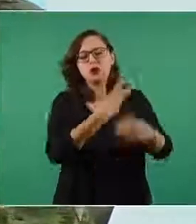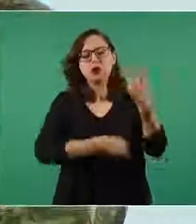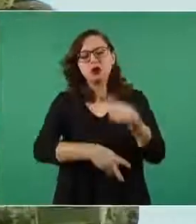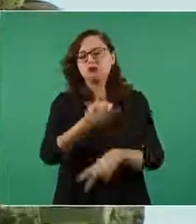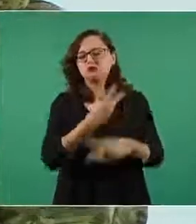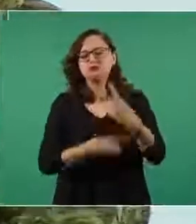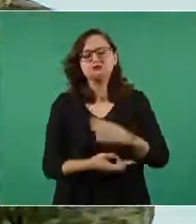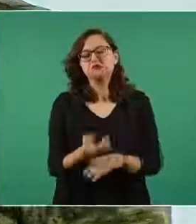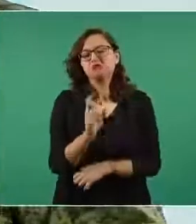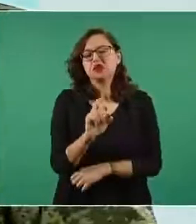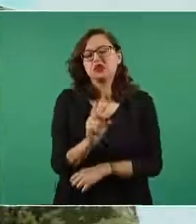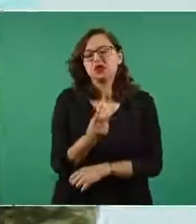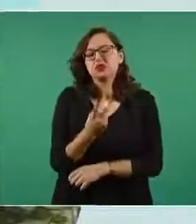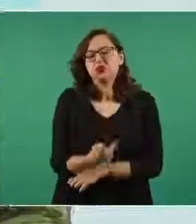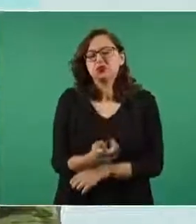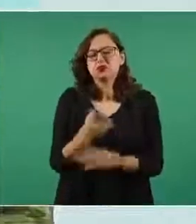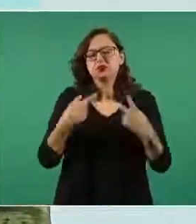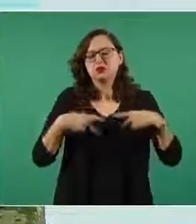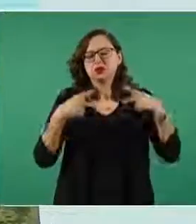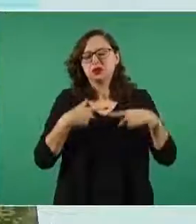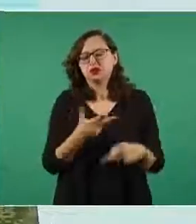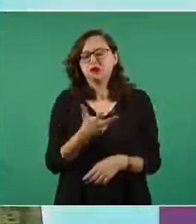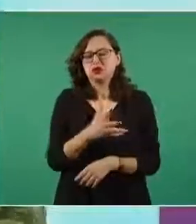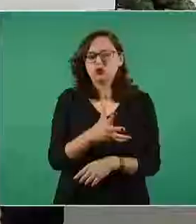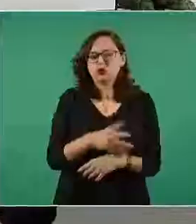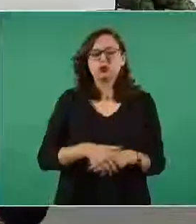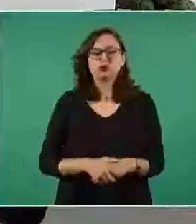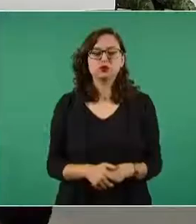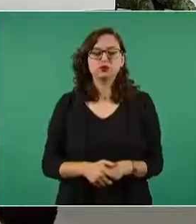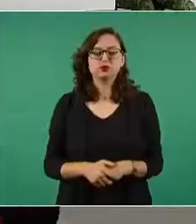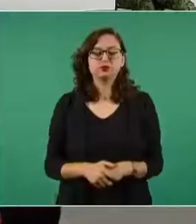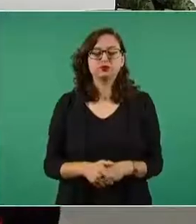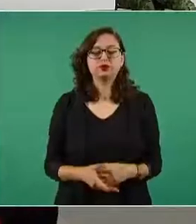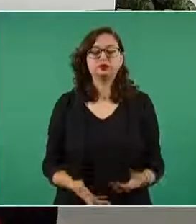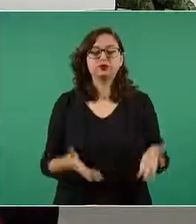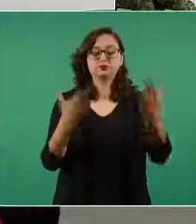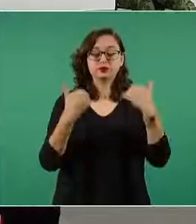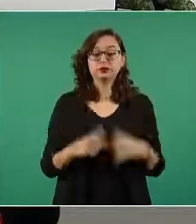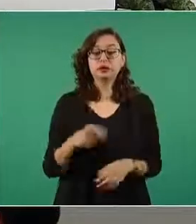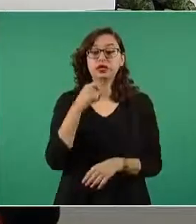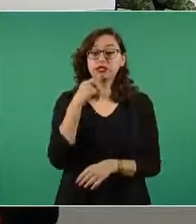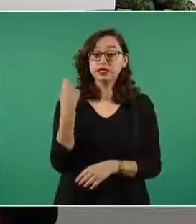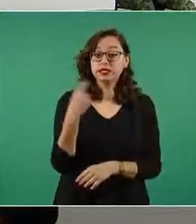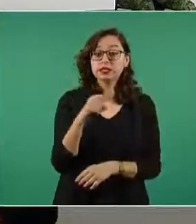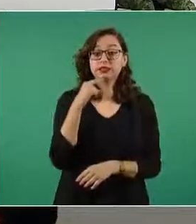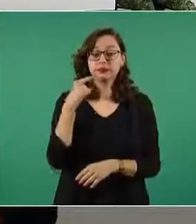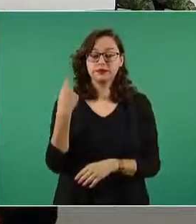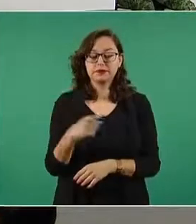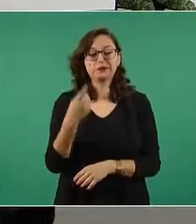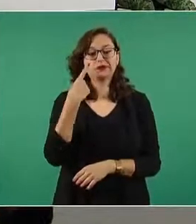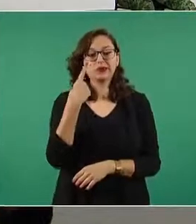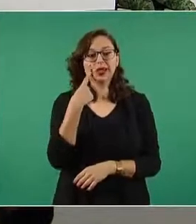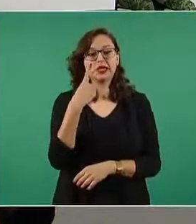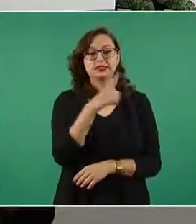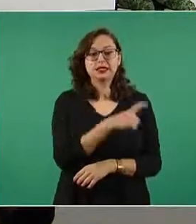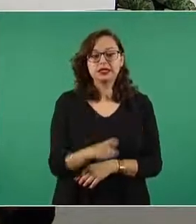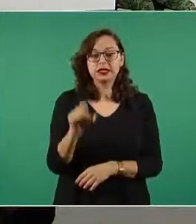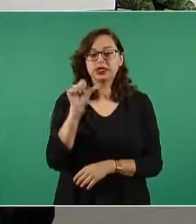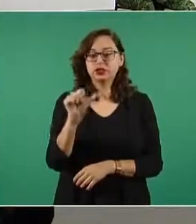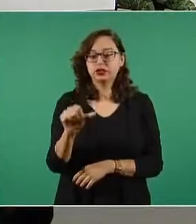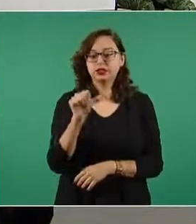pequeños accidentes del trabajo hablemos de quejas y denuncias de los 110 mil 15